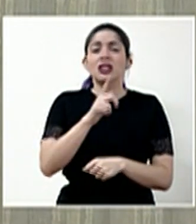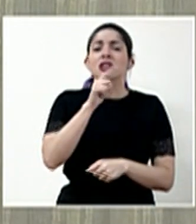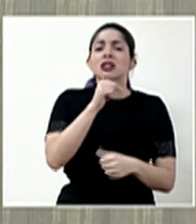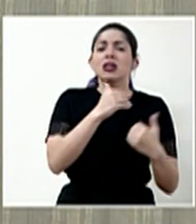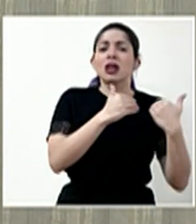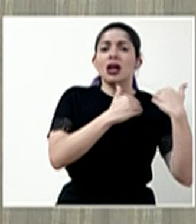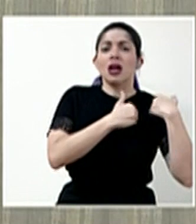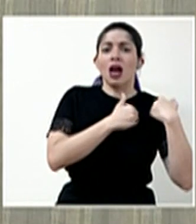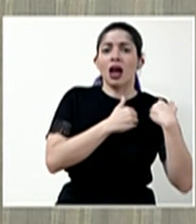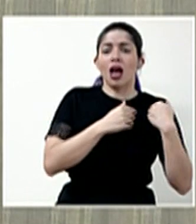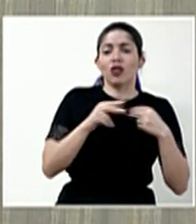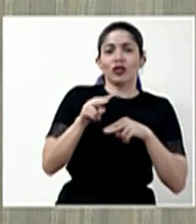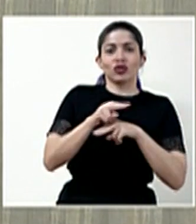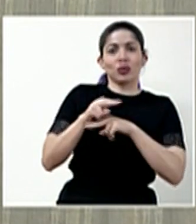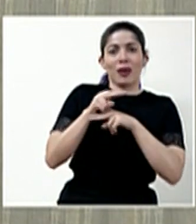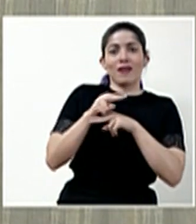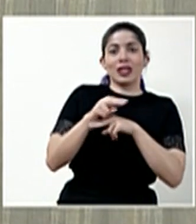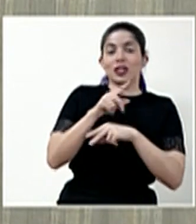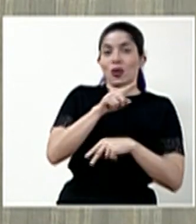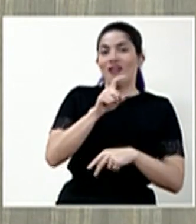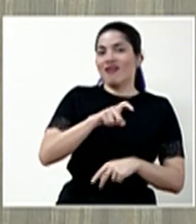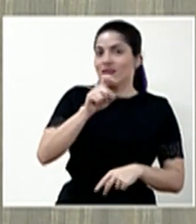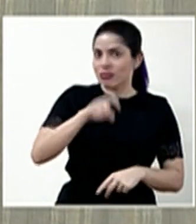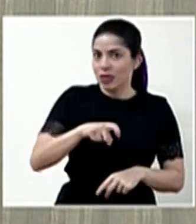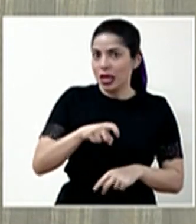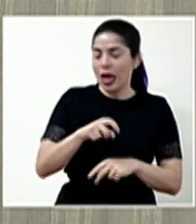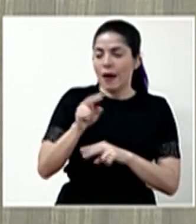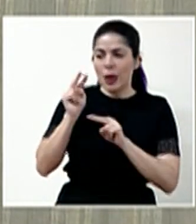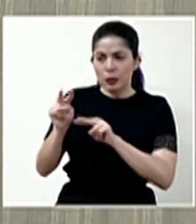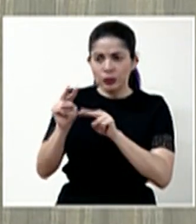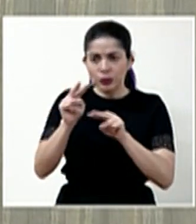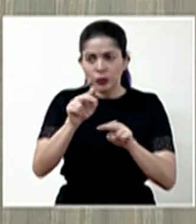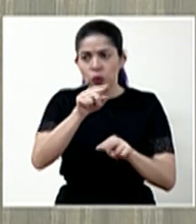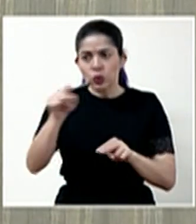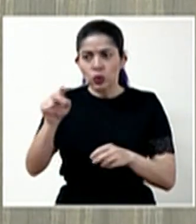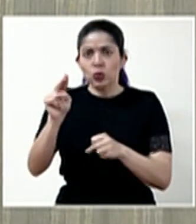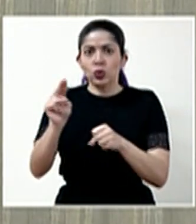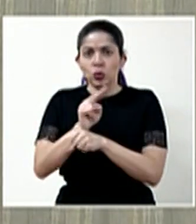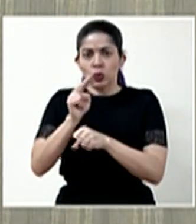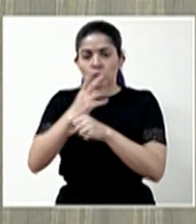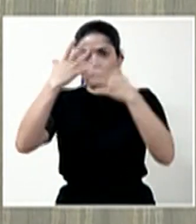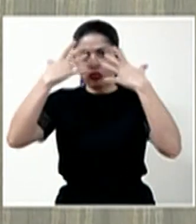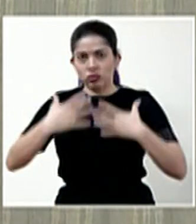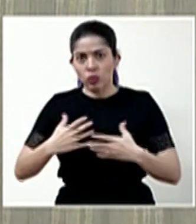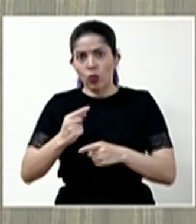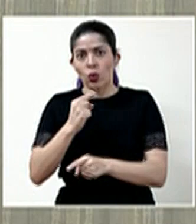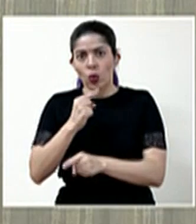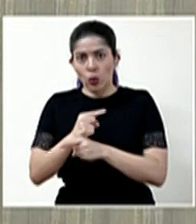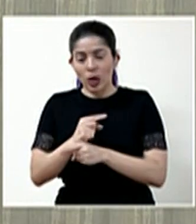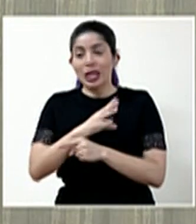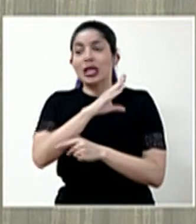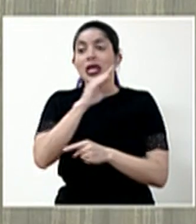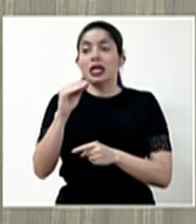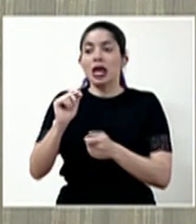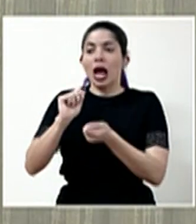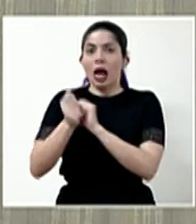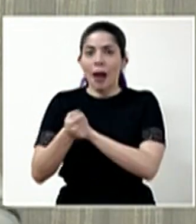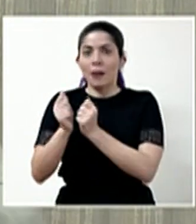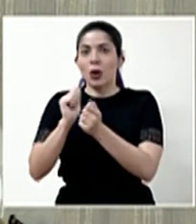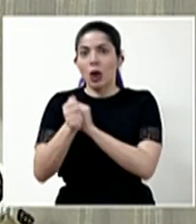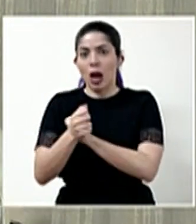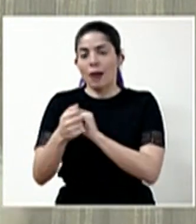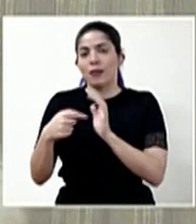de la actividad, el supervisor, tiene que estar velando por qué ese equipo sea usado de la forma correcta y con el recambio según